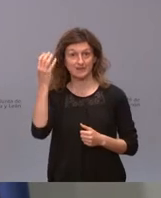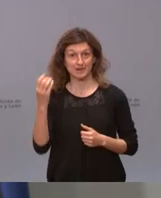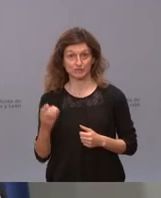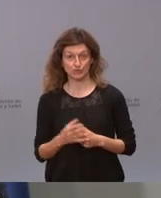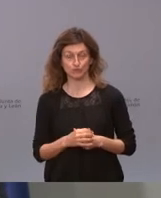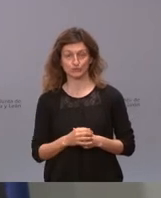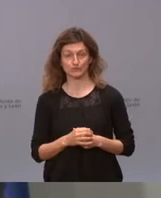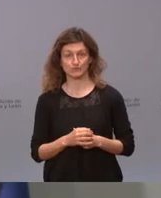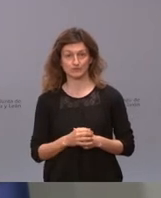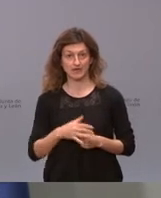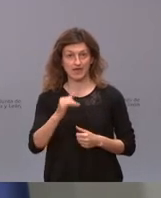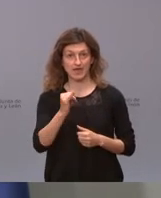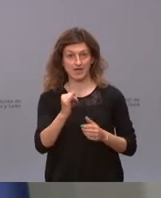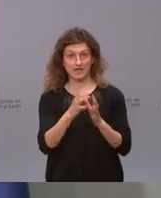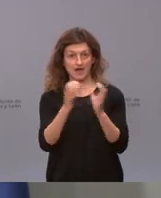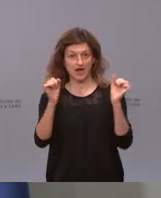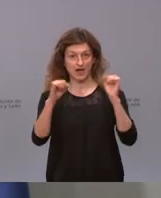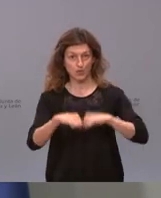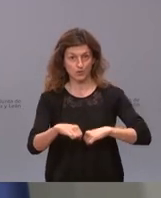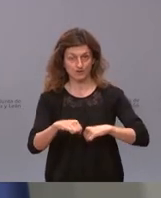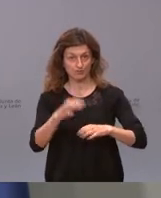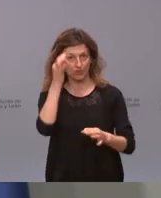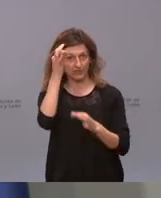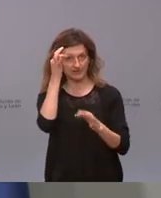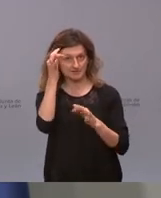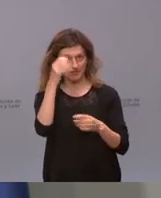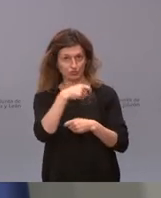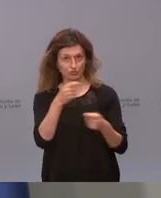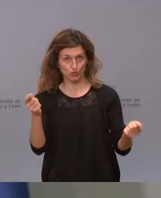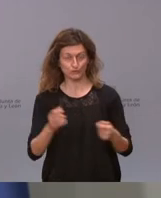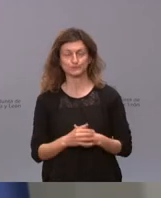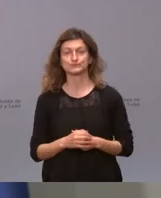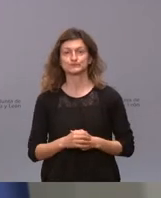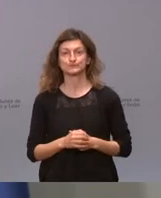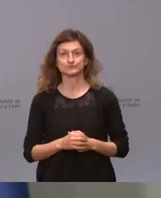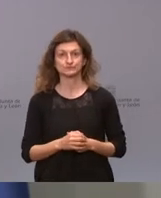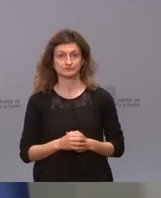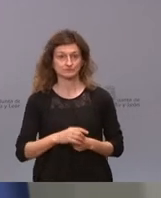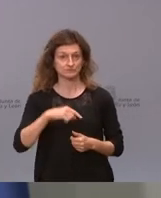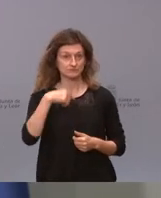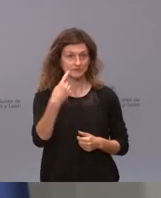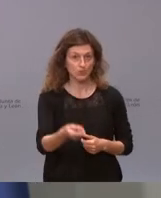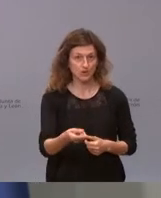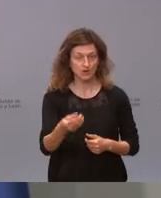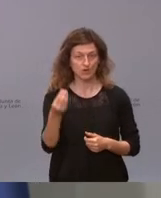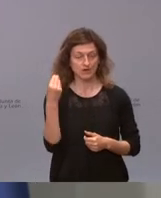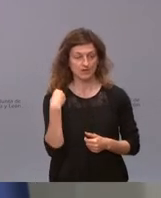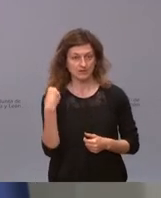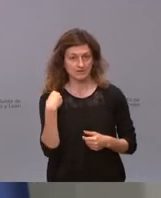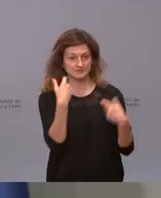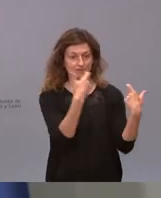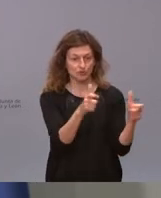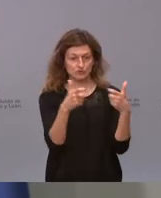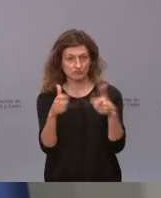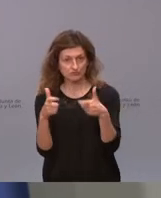lo tienen en el acuerdo y lo van a tener de forma detallada, digo porque no nos pregunten sector a sector